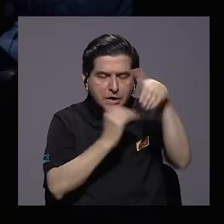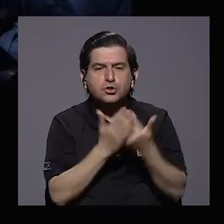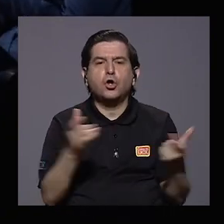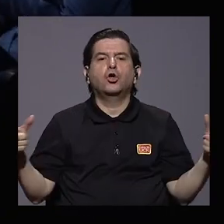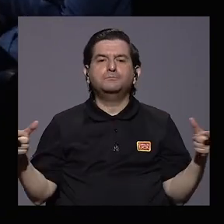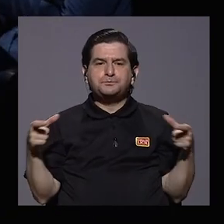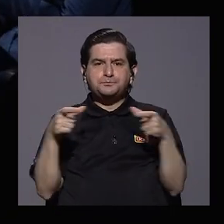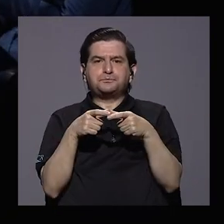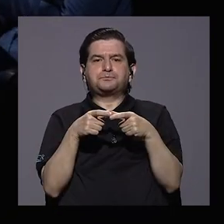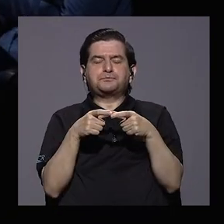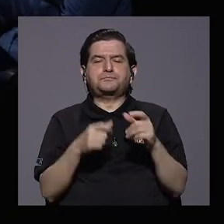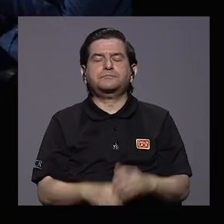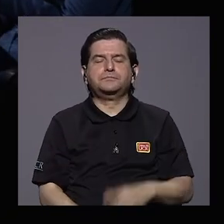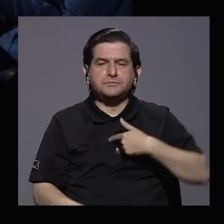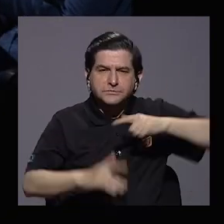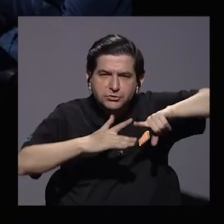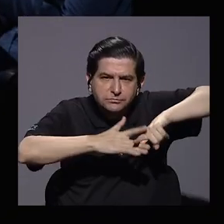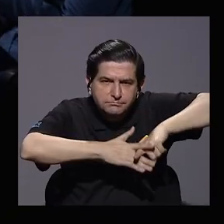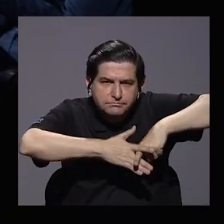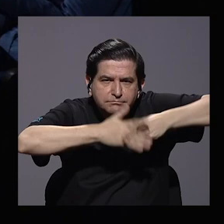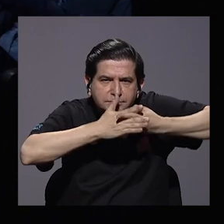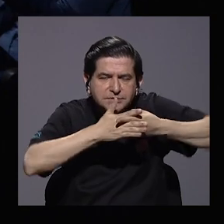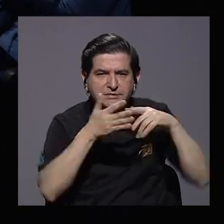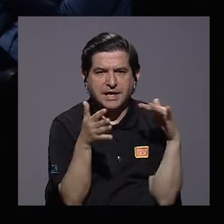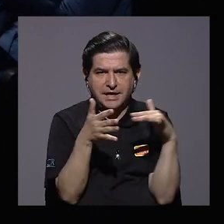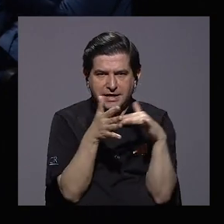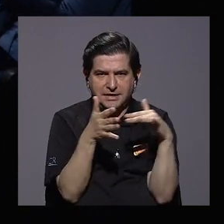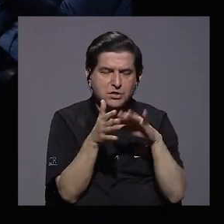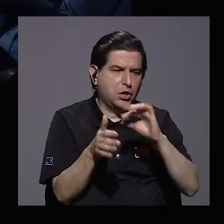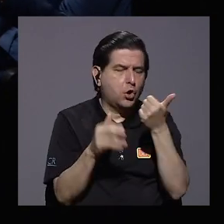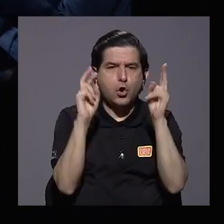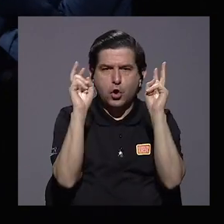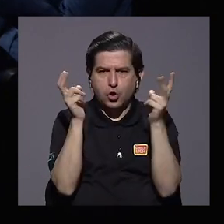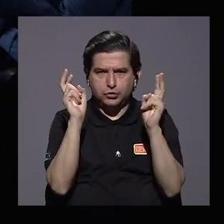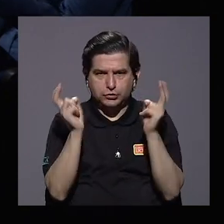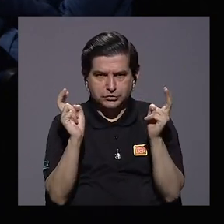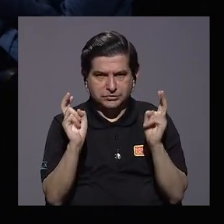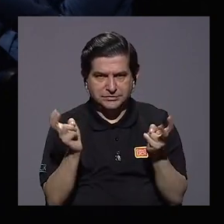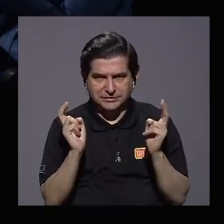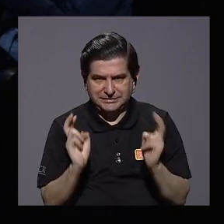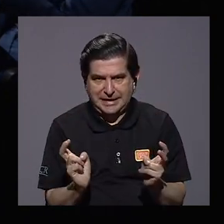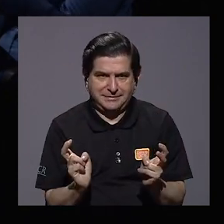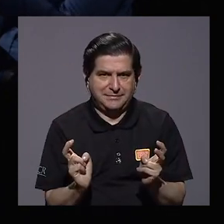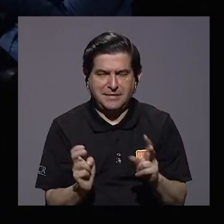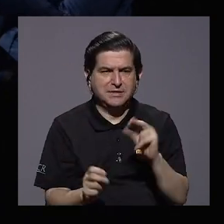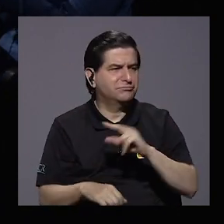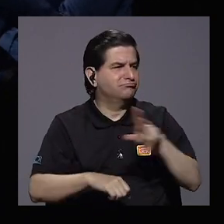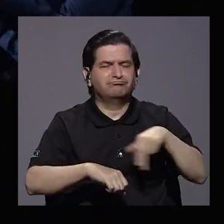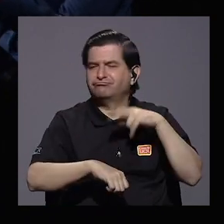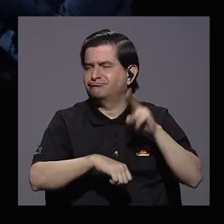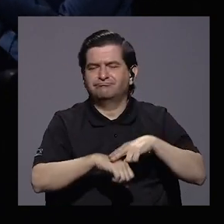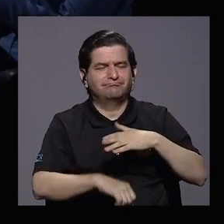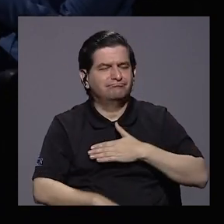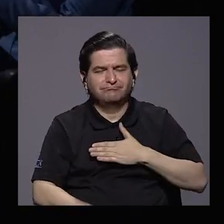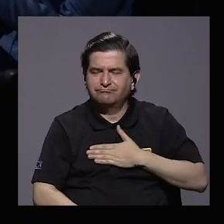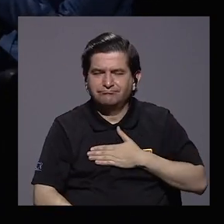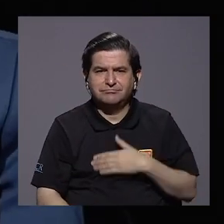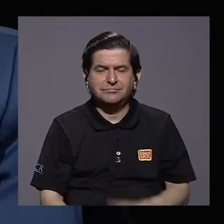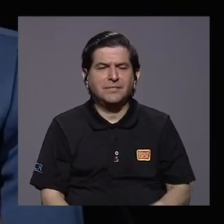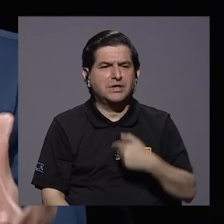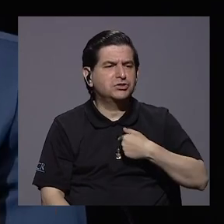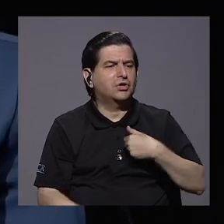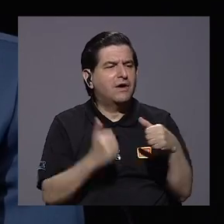está interconectado y que tenía que empezar entonces a estudiar otros temas que no eran muy comunes a mí y